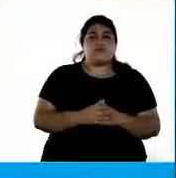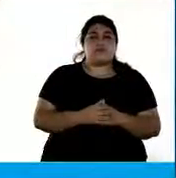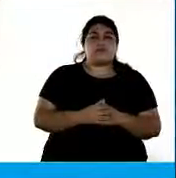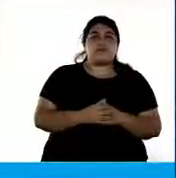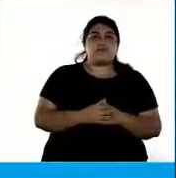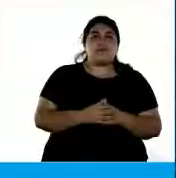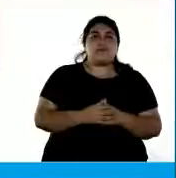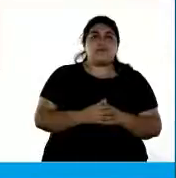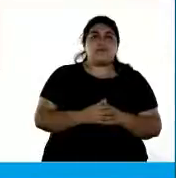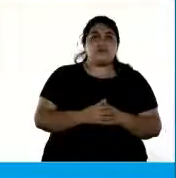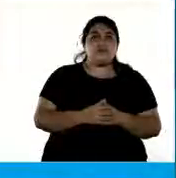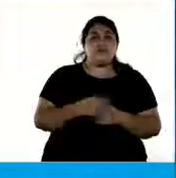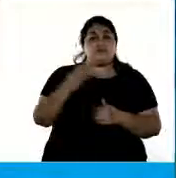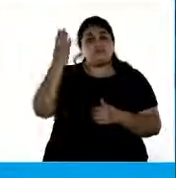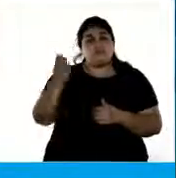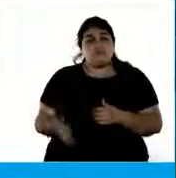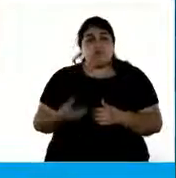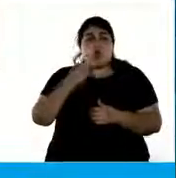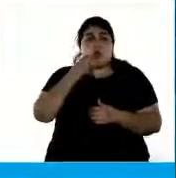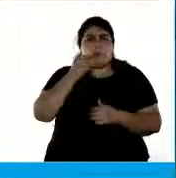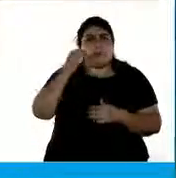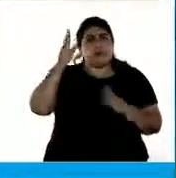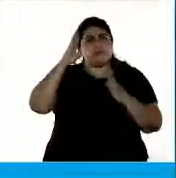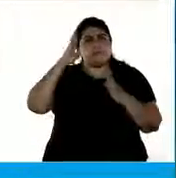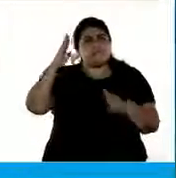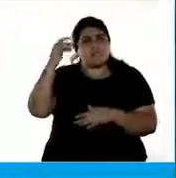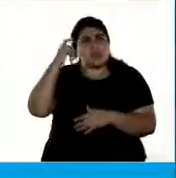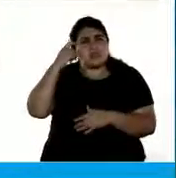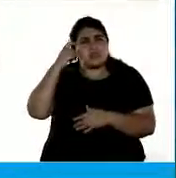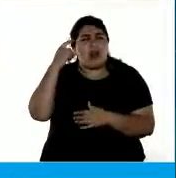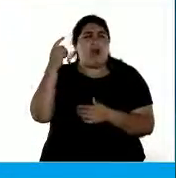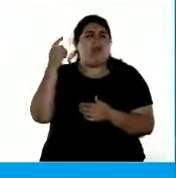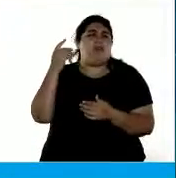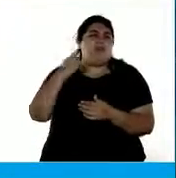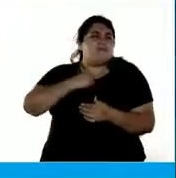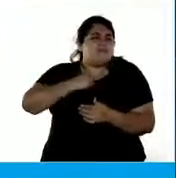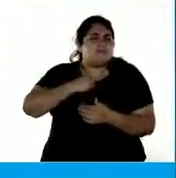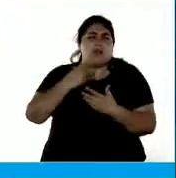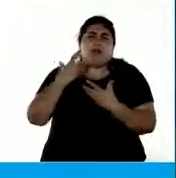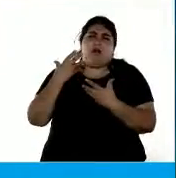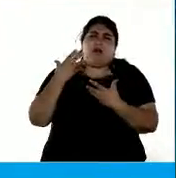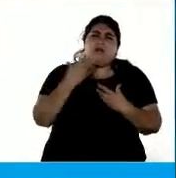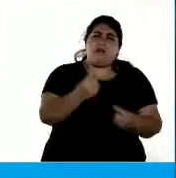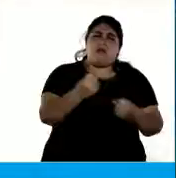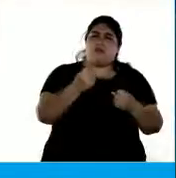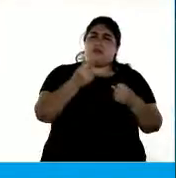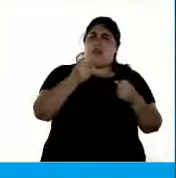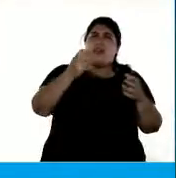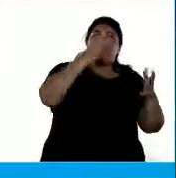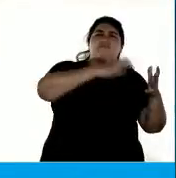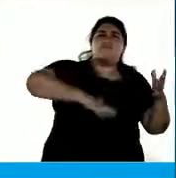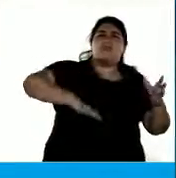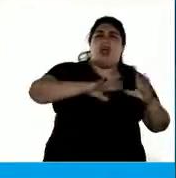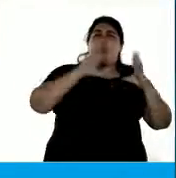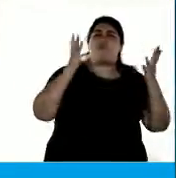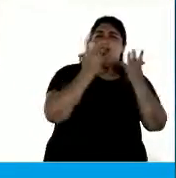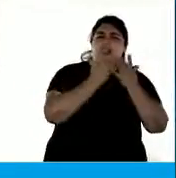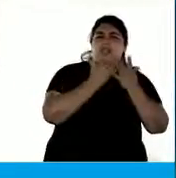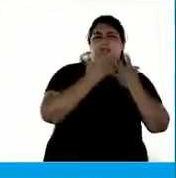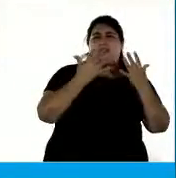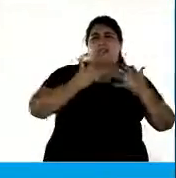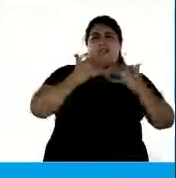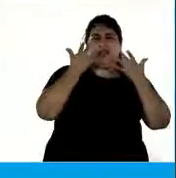Fue un hombre obsesionado y apasionado por la defensa del medio ambiente Buscaba